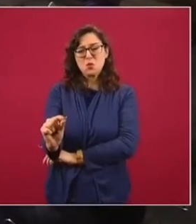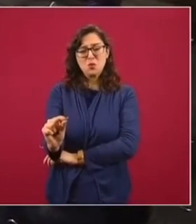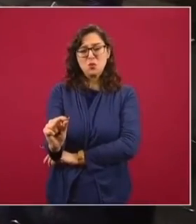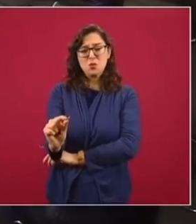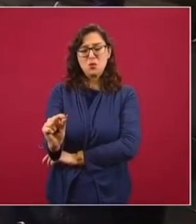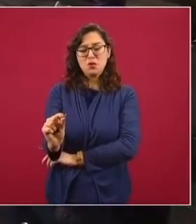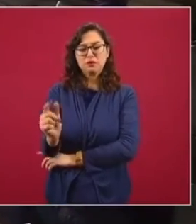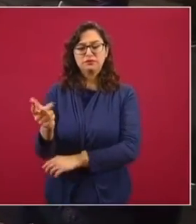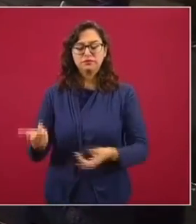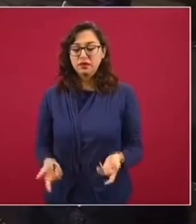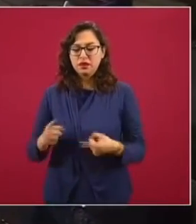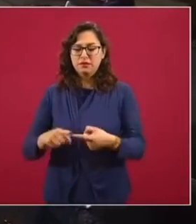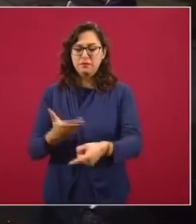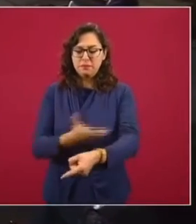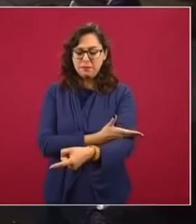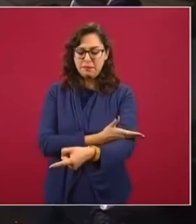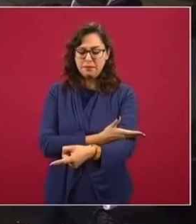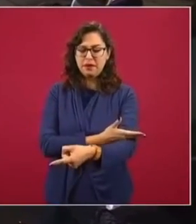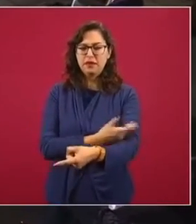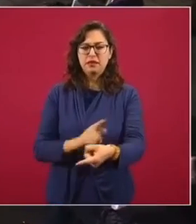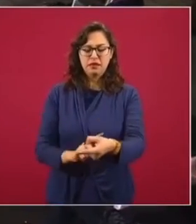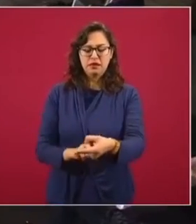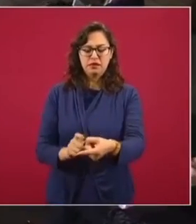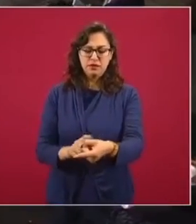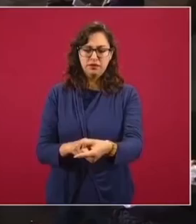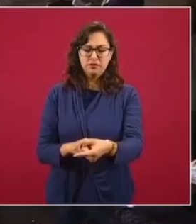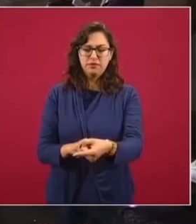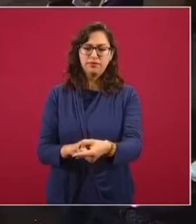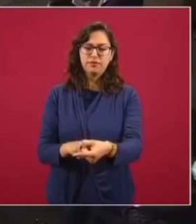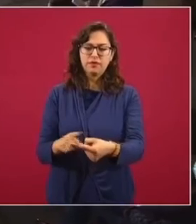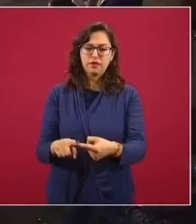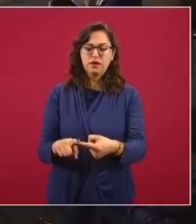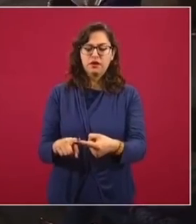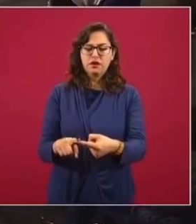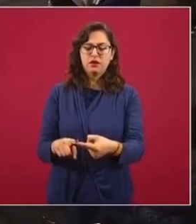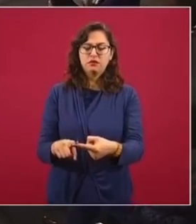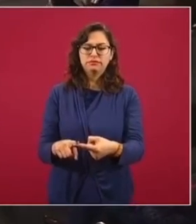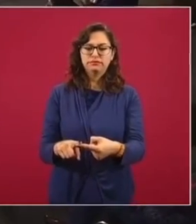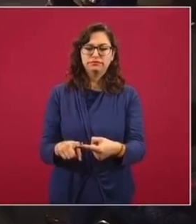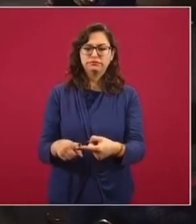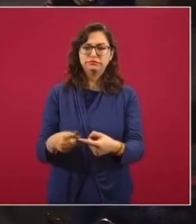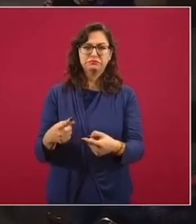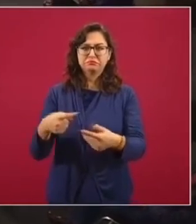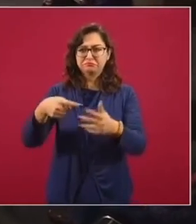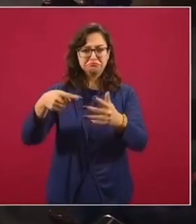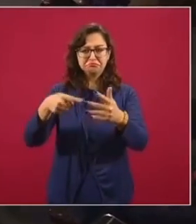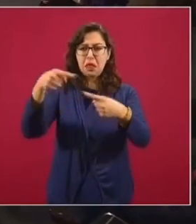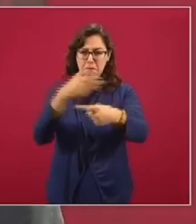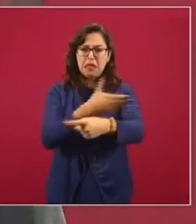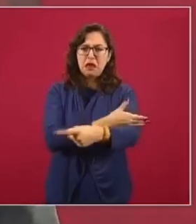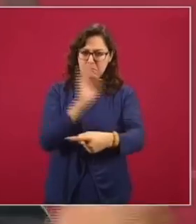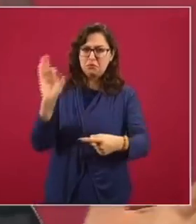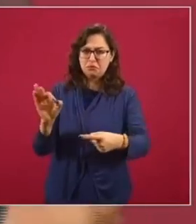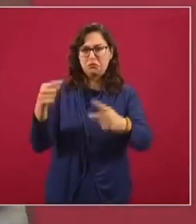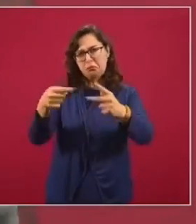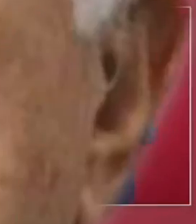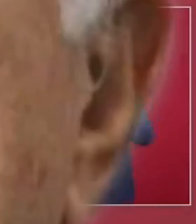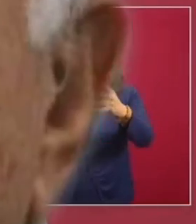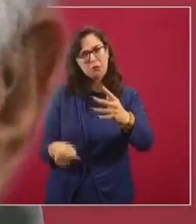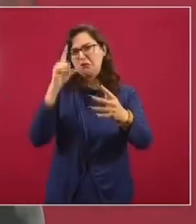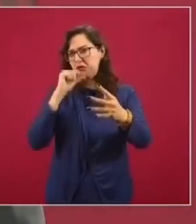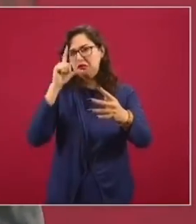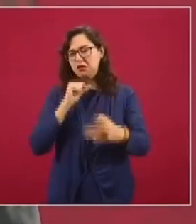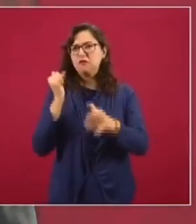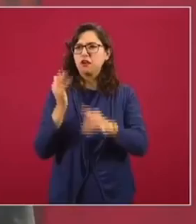La de Madero. Después, muchas imposiciones. En los últimos tiempos,